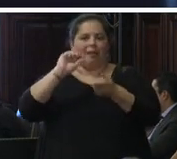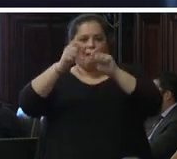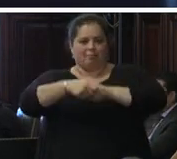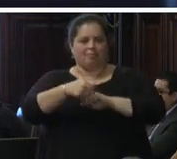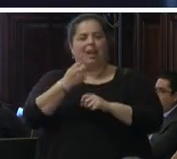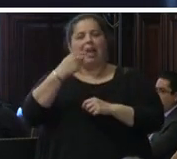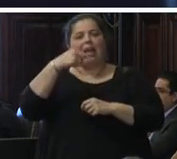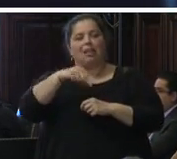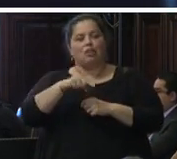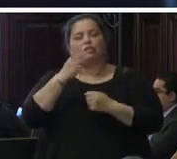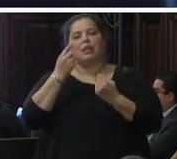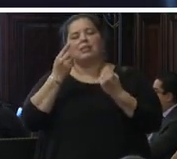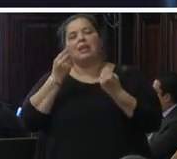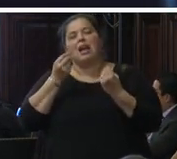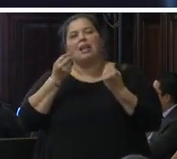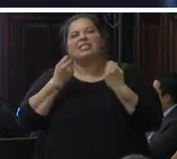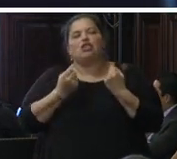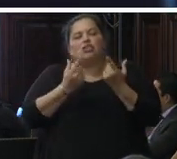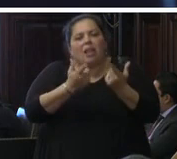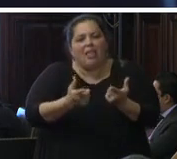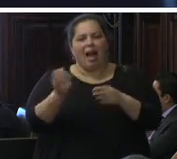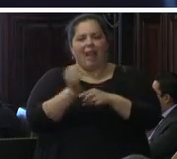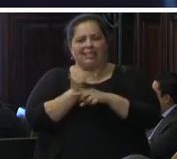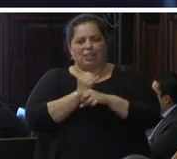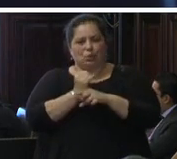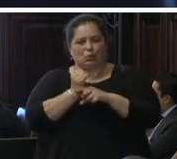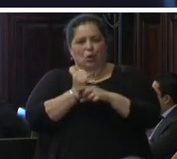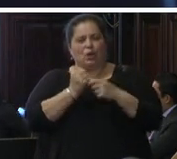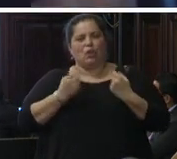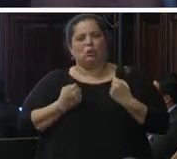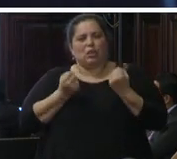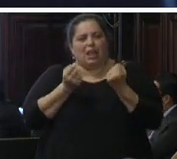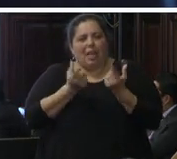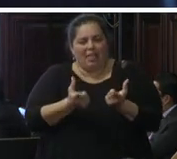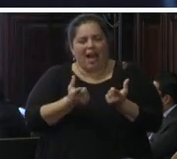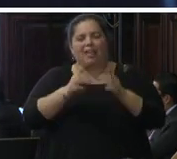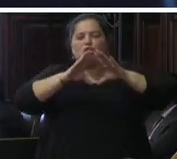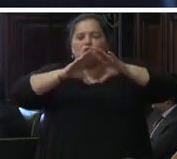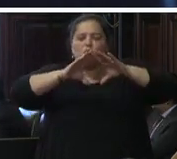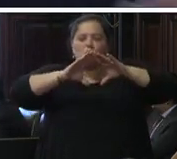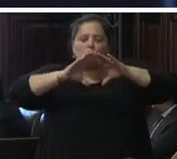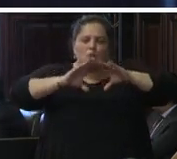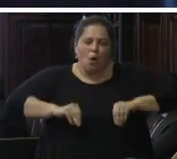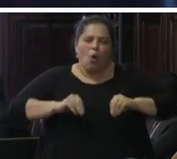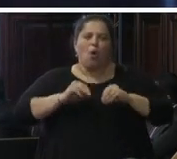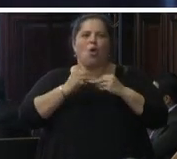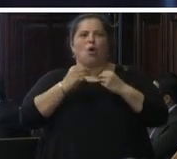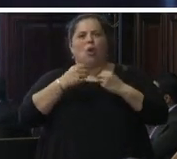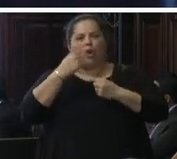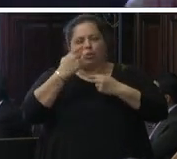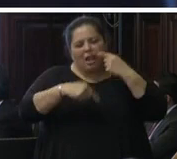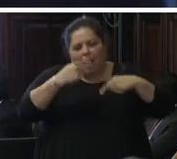instancias a las instituciones de todos los recursos